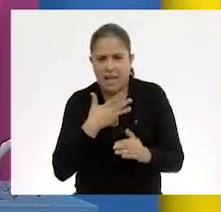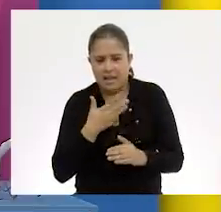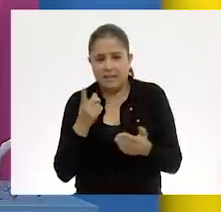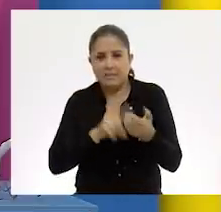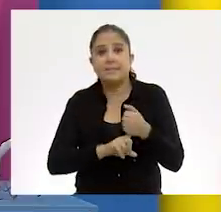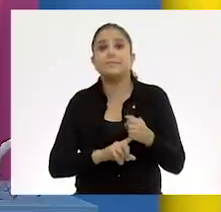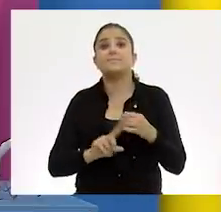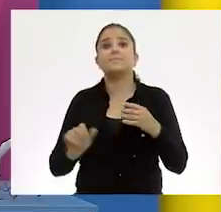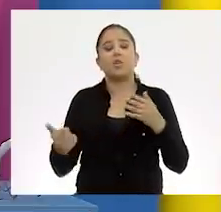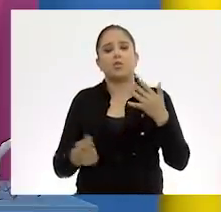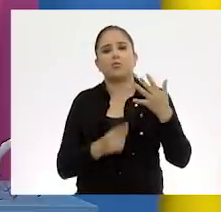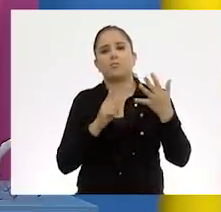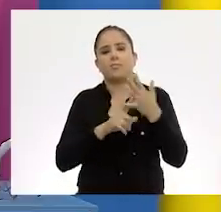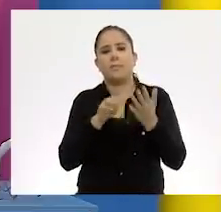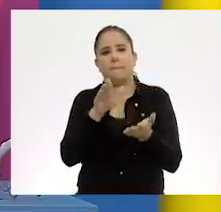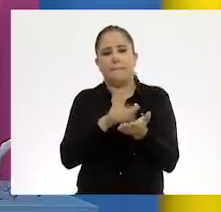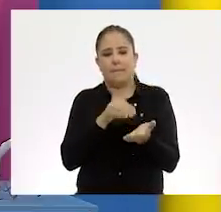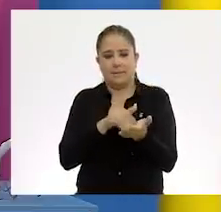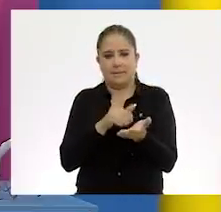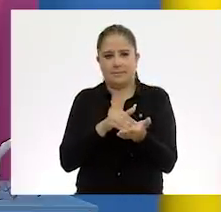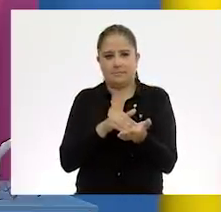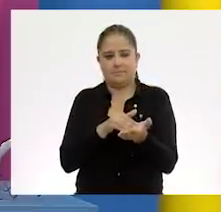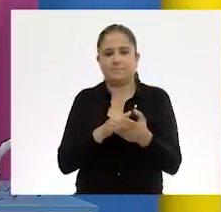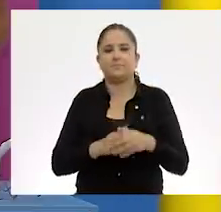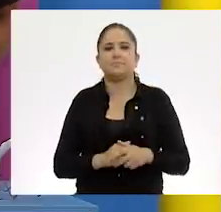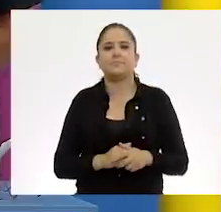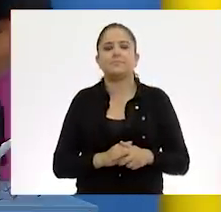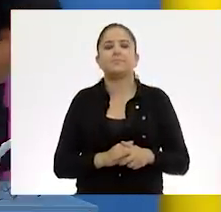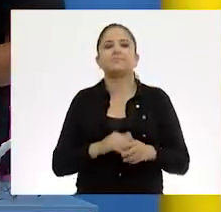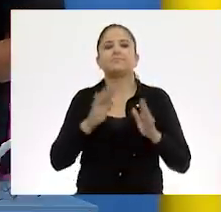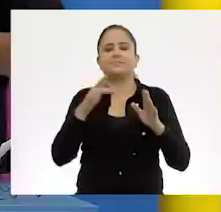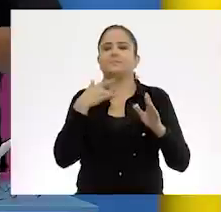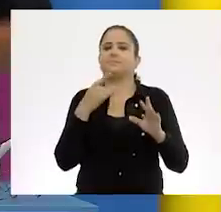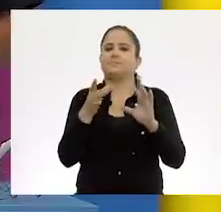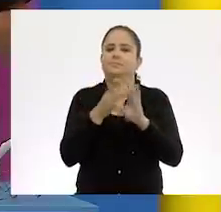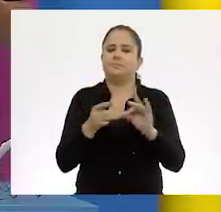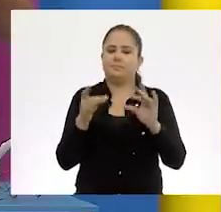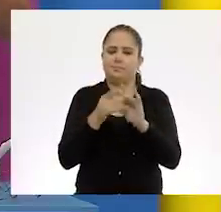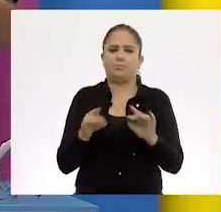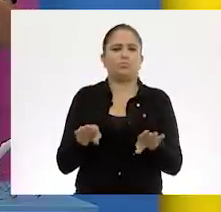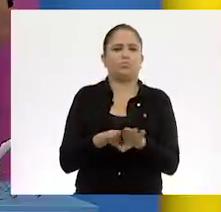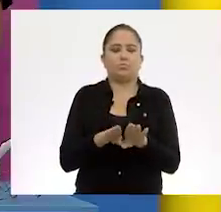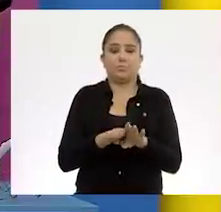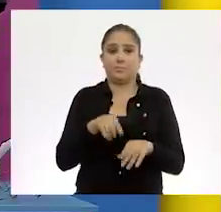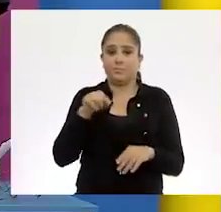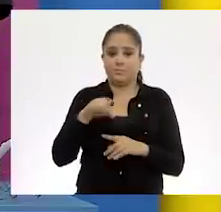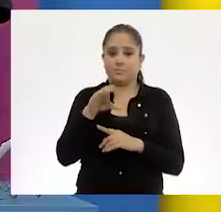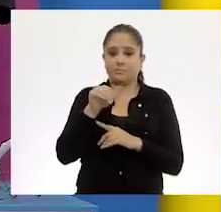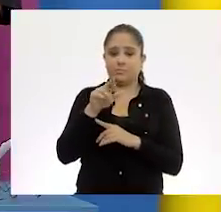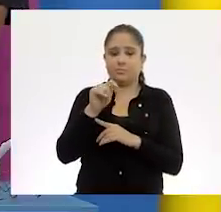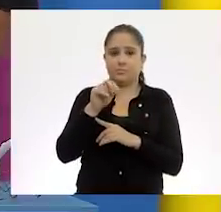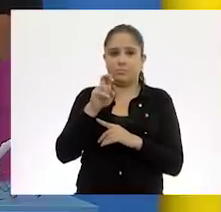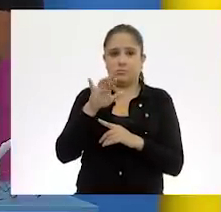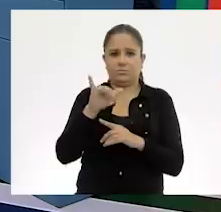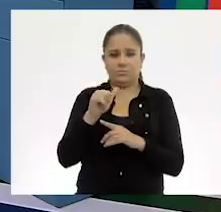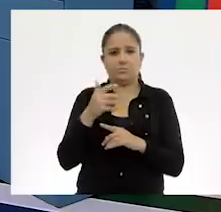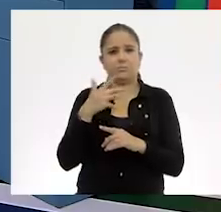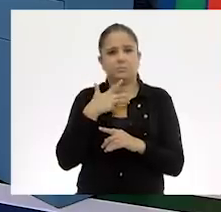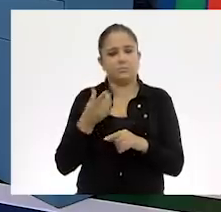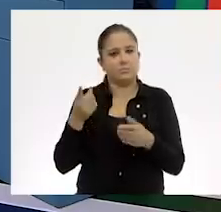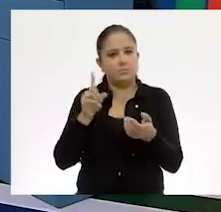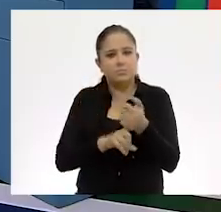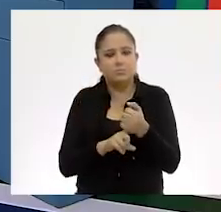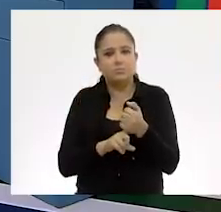un segundo tipo de papel. Ok, les voy a platicar un poquito. La cartonería se trabaja de una manera,